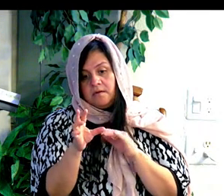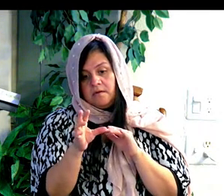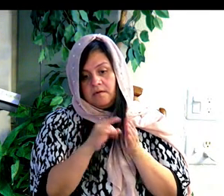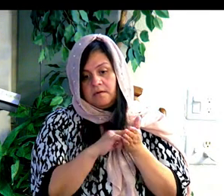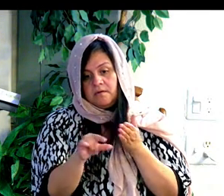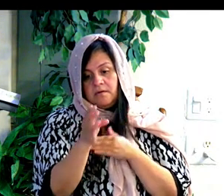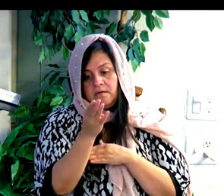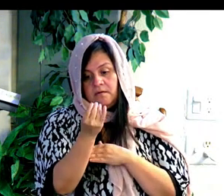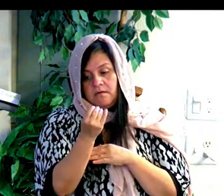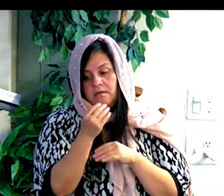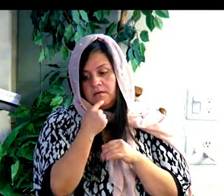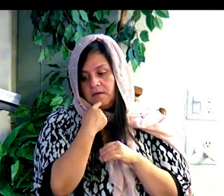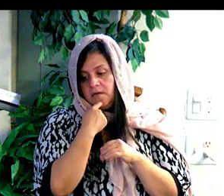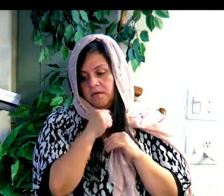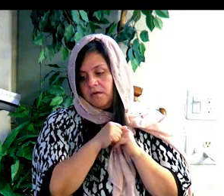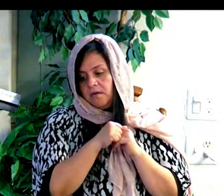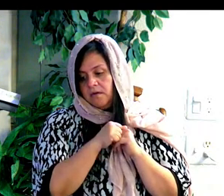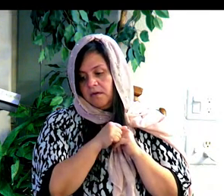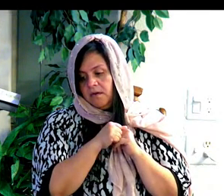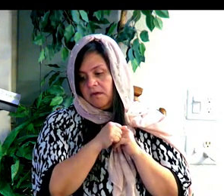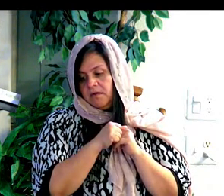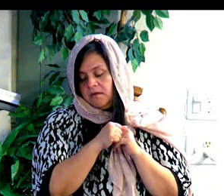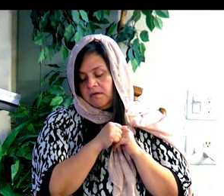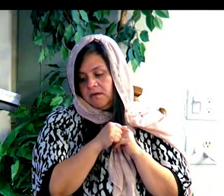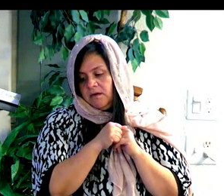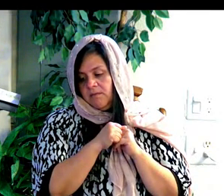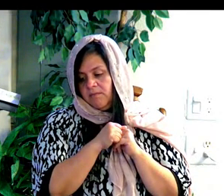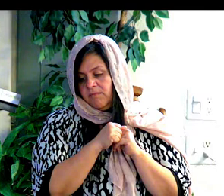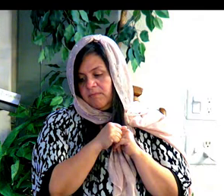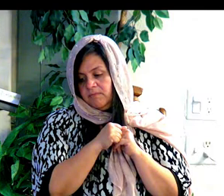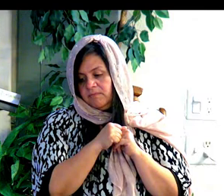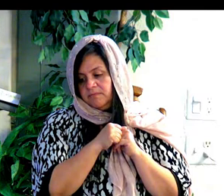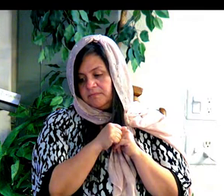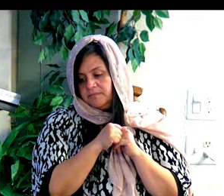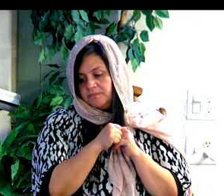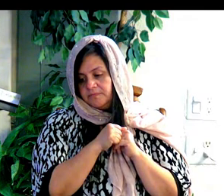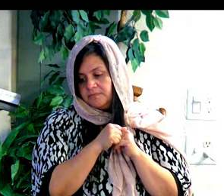is, it uses the same phraseology. Entonces,